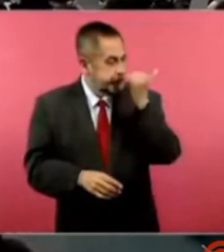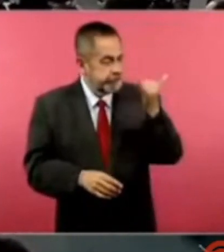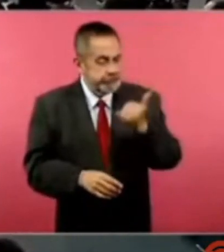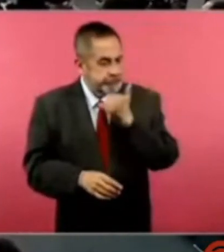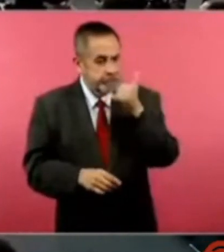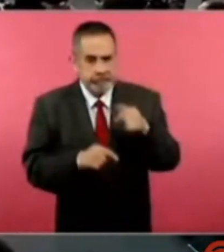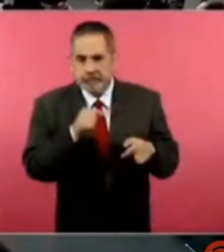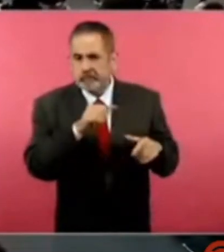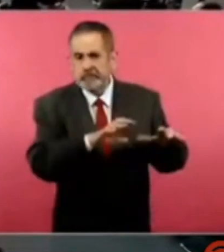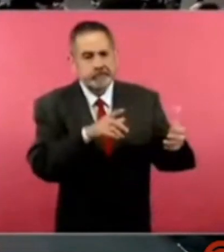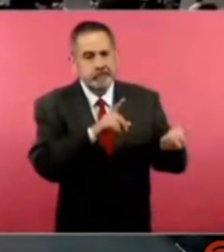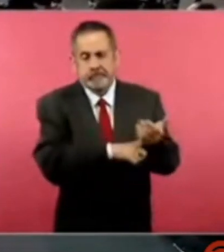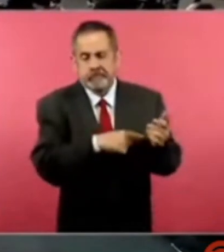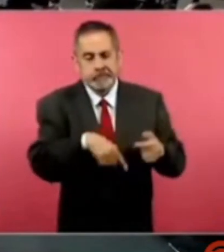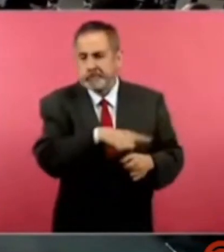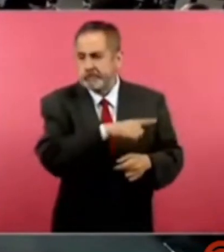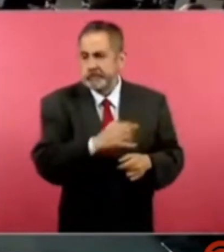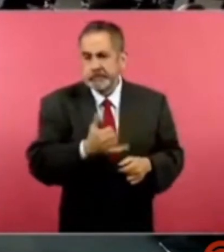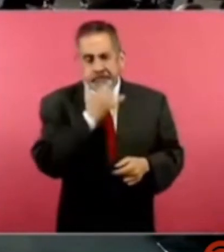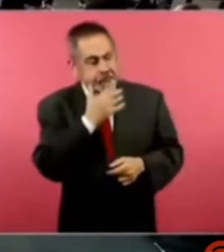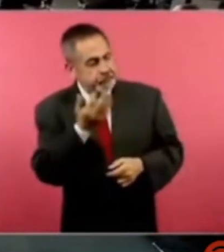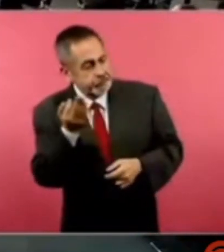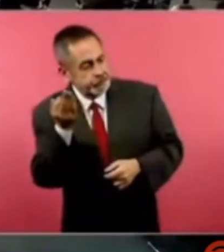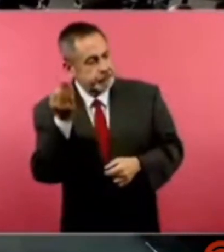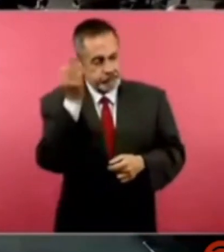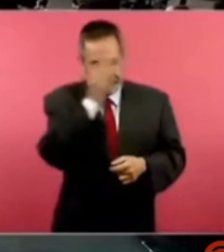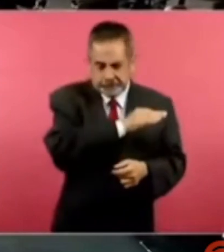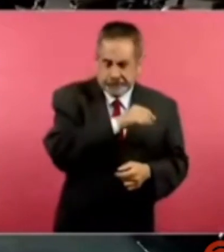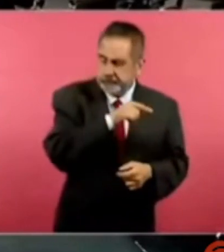falso.